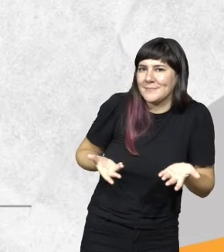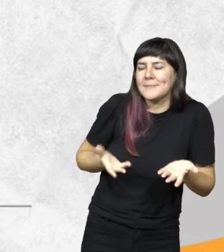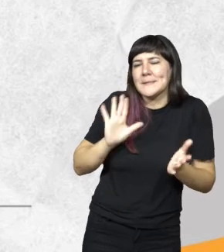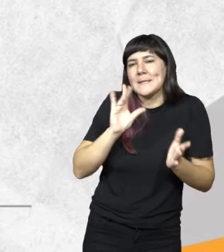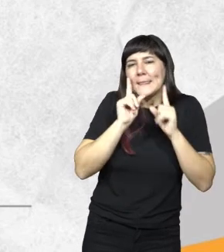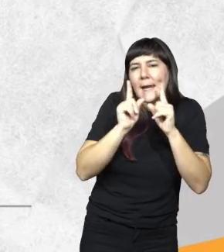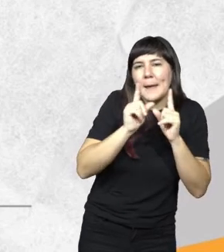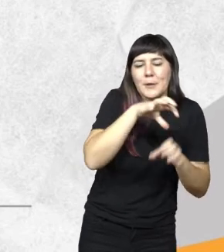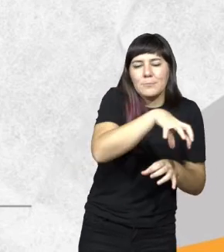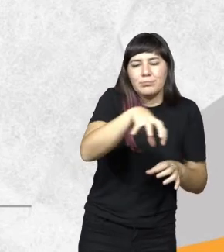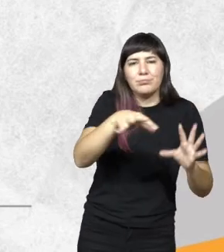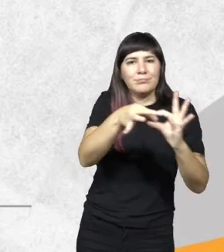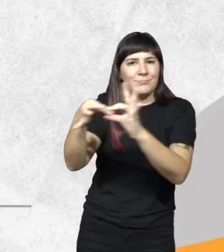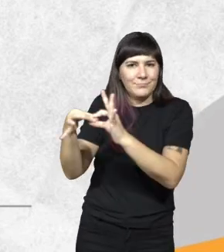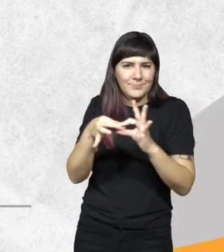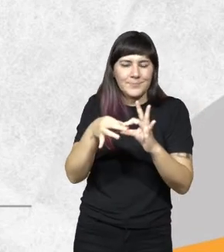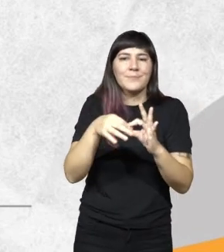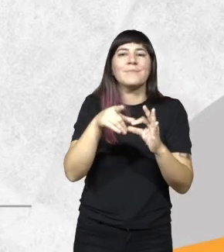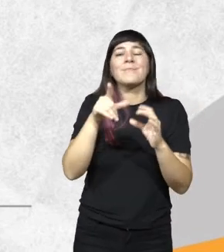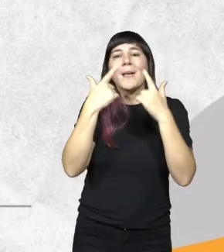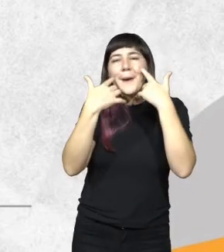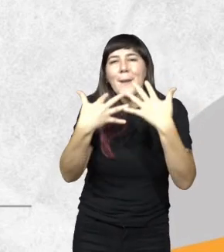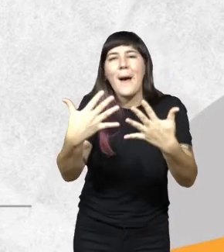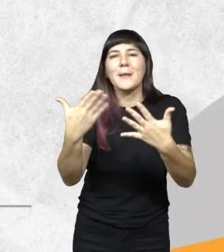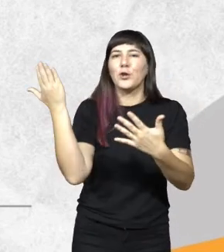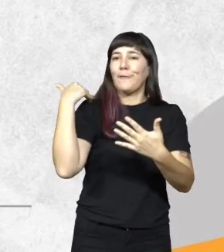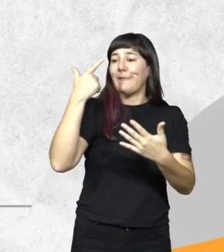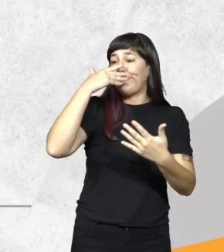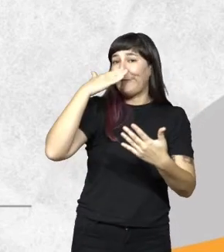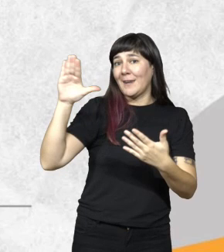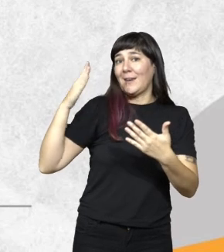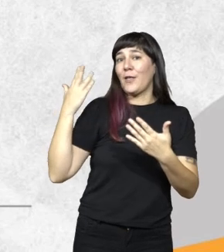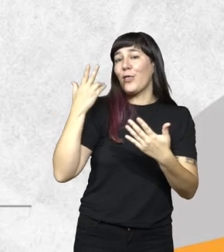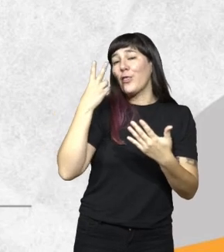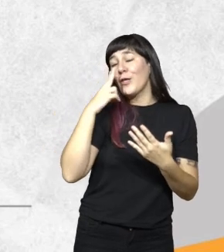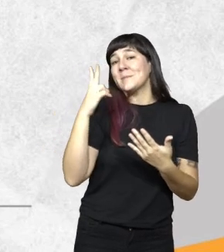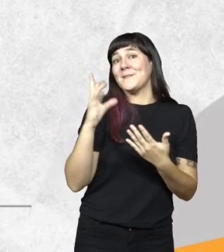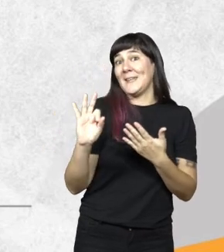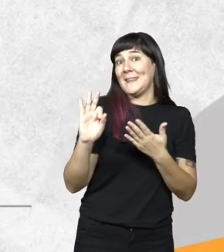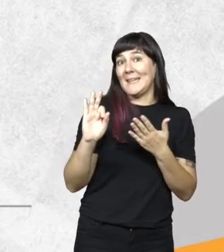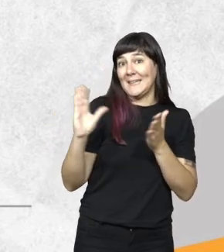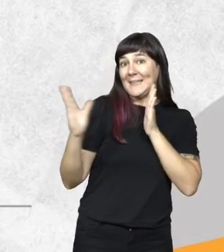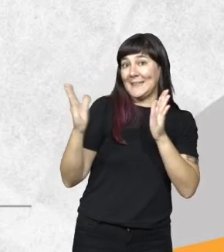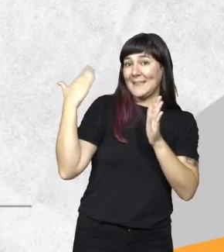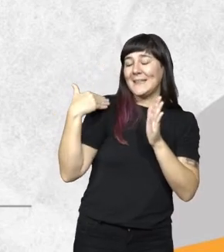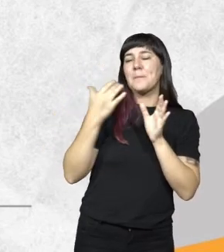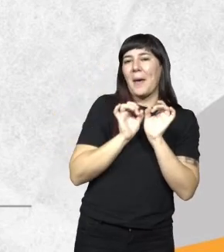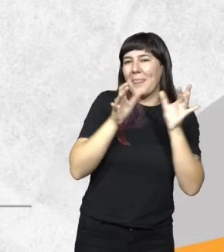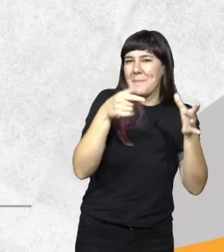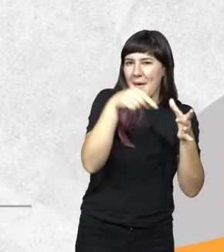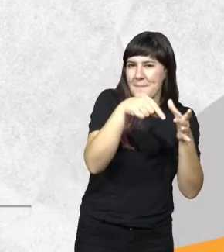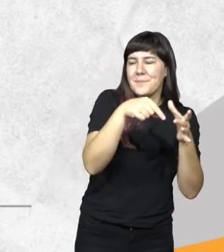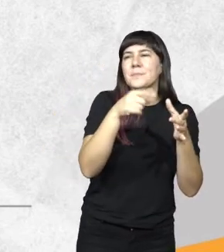Según este relevamiento que hicimos a fines de 2020, después de la pandemia salimos y empezamos a hacer esto y parte del